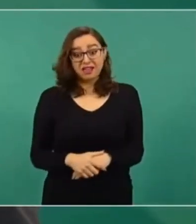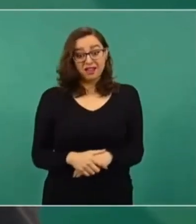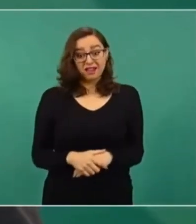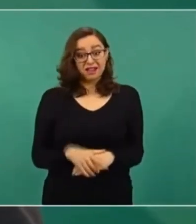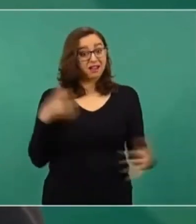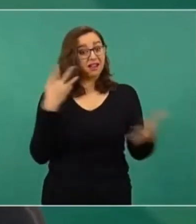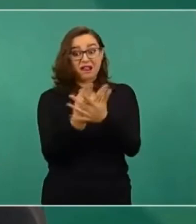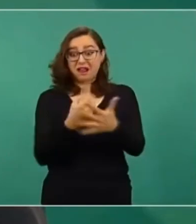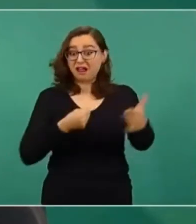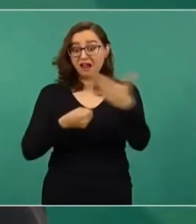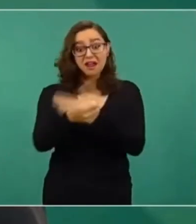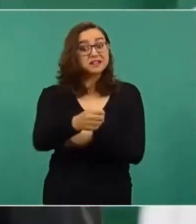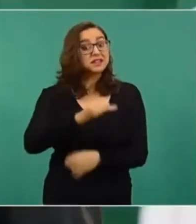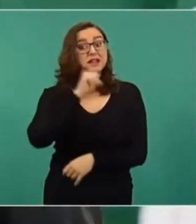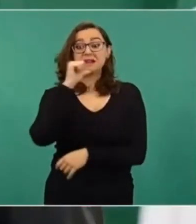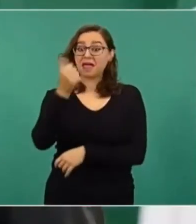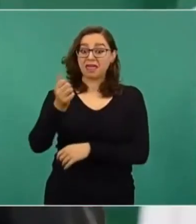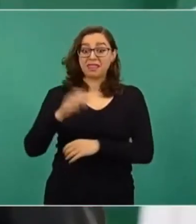humanos.